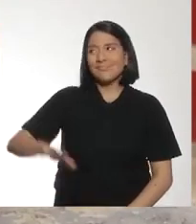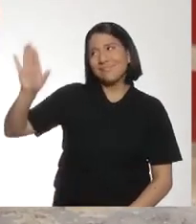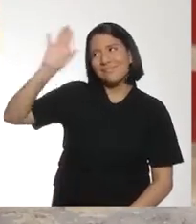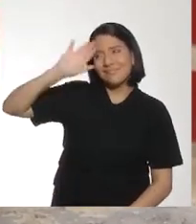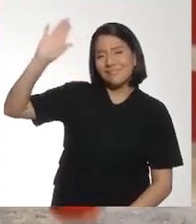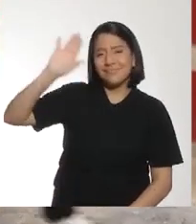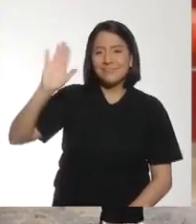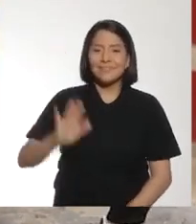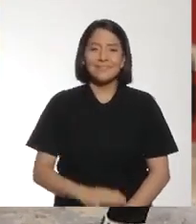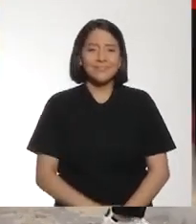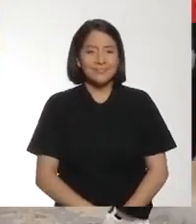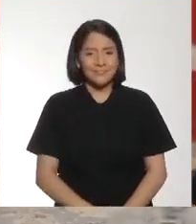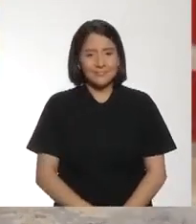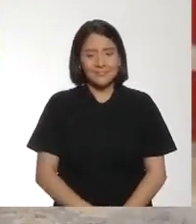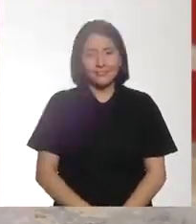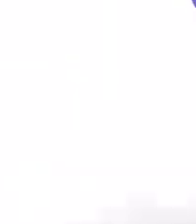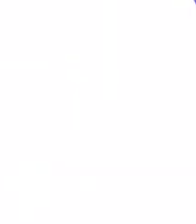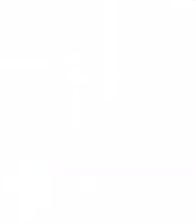¡Chao! ¡Chao!